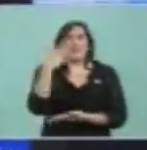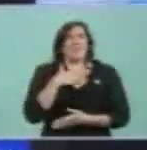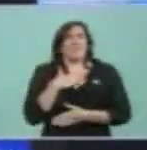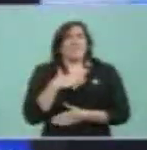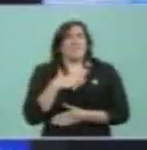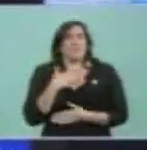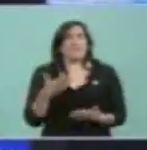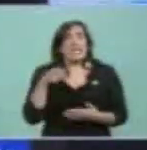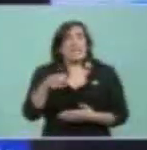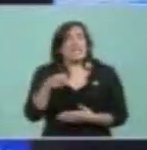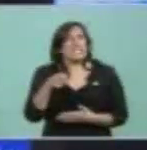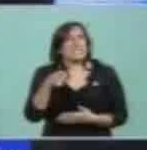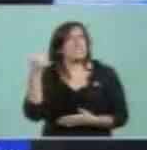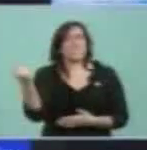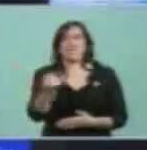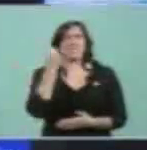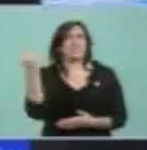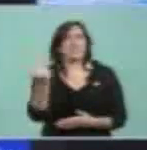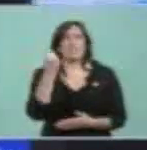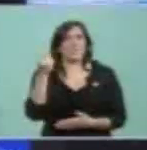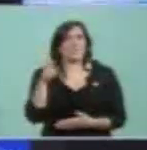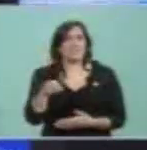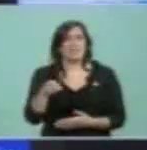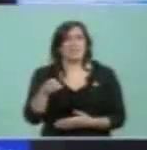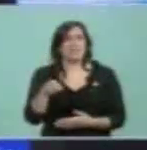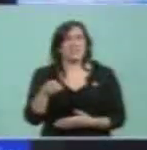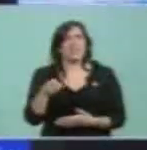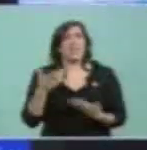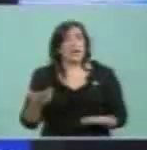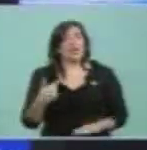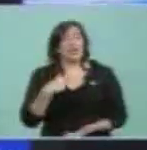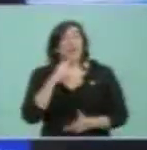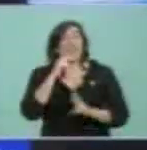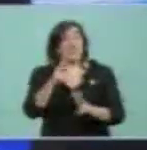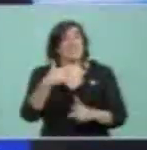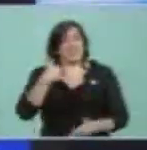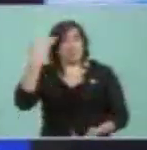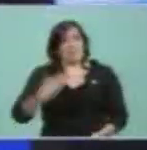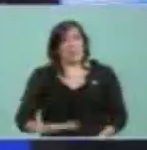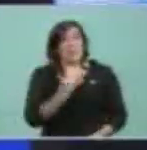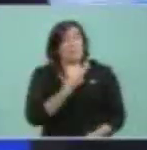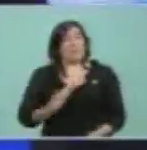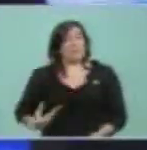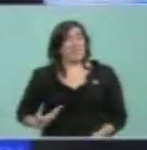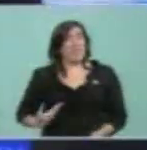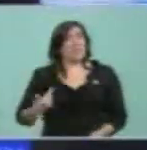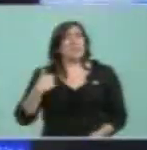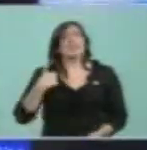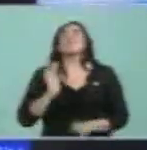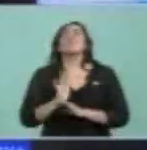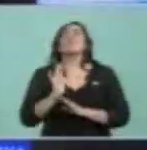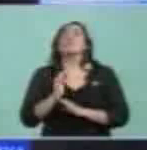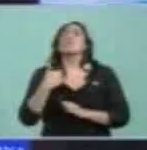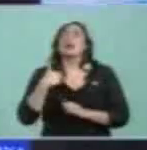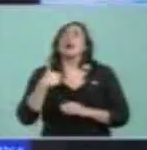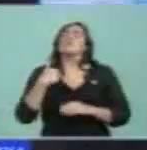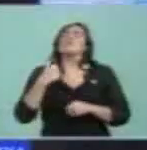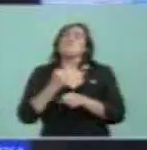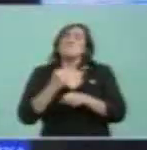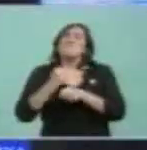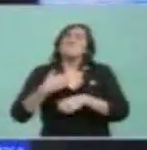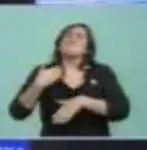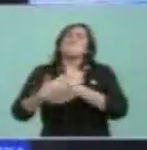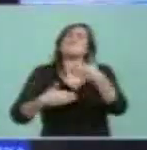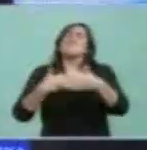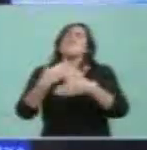Yo quiero decirles que esta Presidenta ha llegado a un lugar que jamás imaginó y creo que